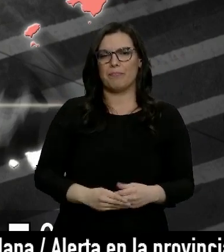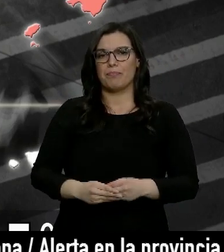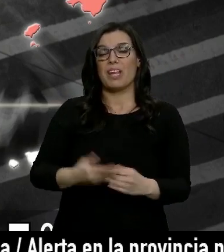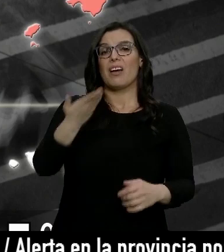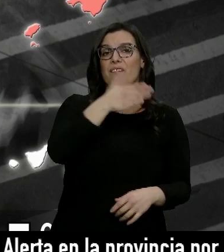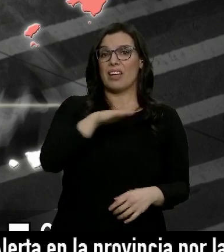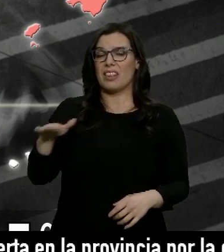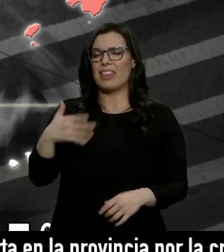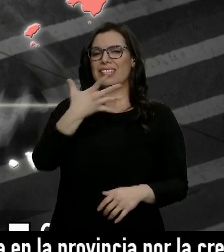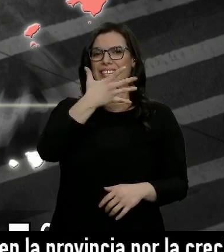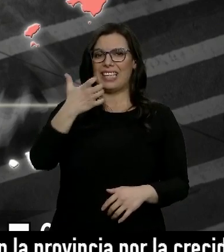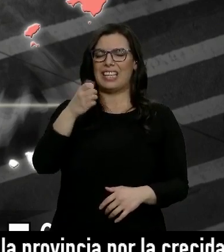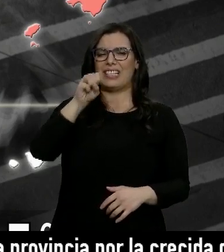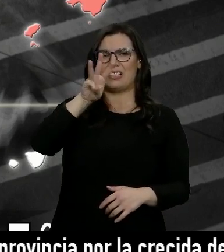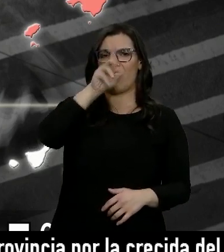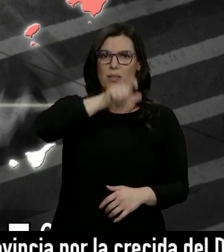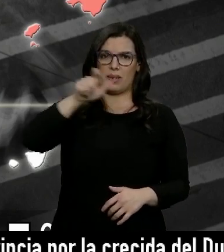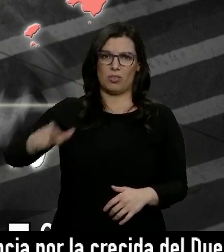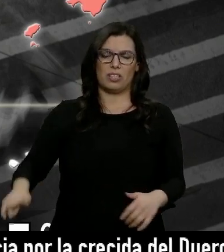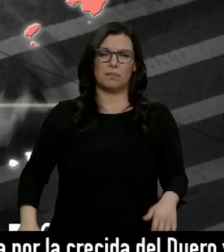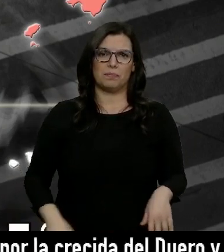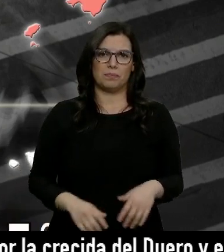Han fallecido además 513 personas.